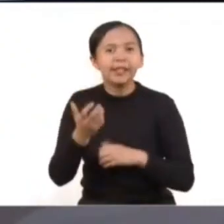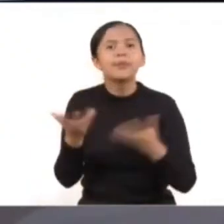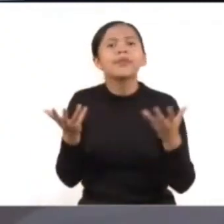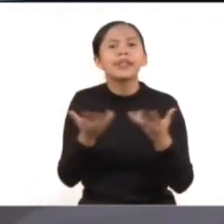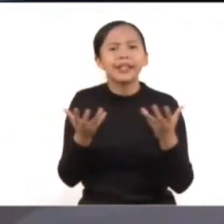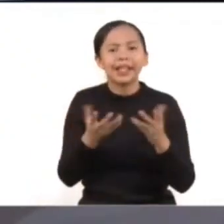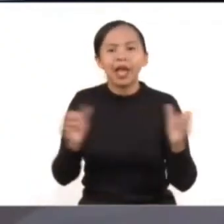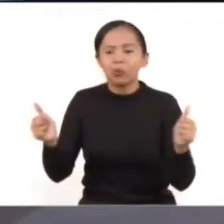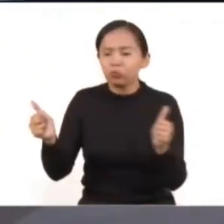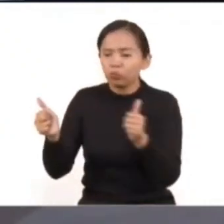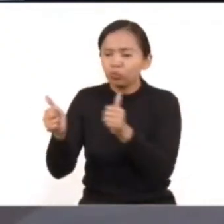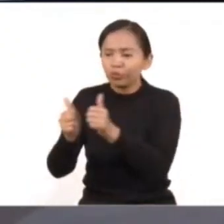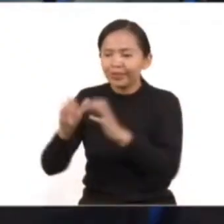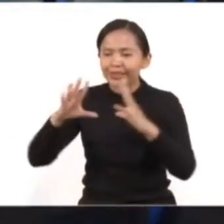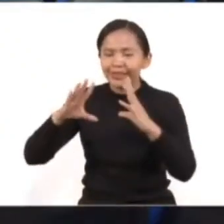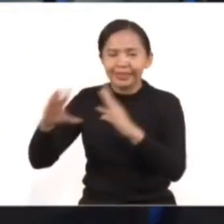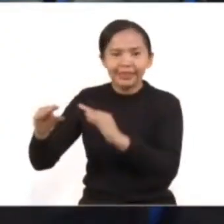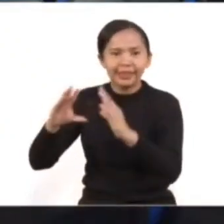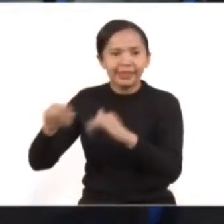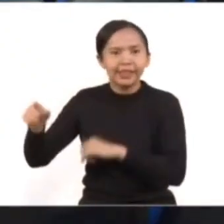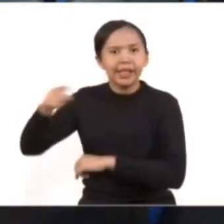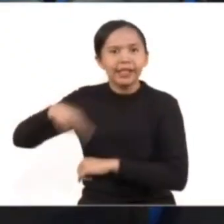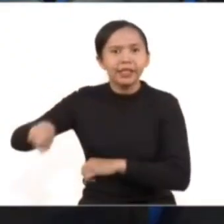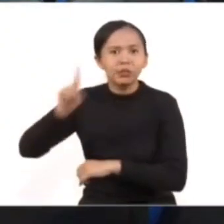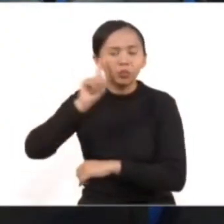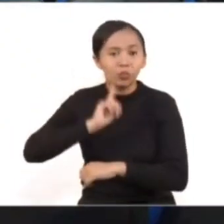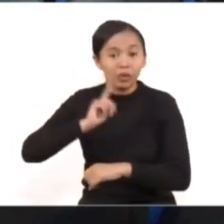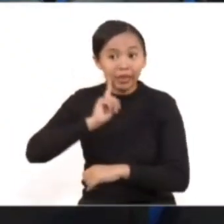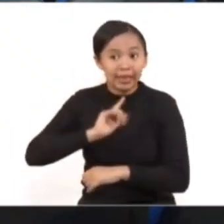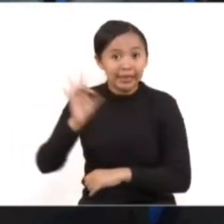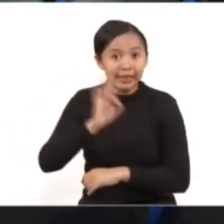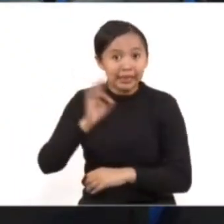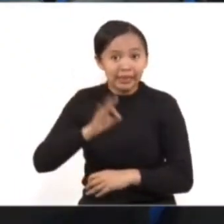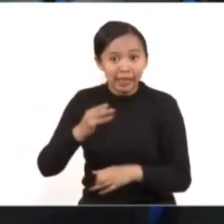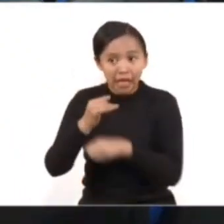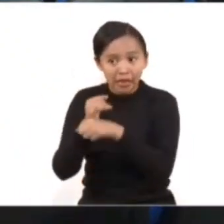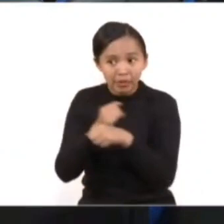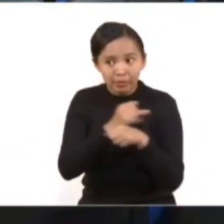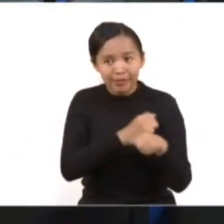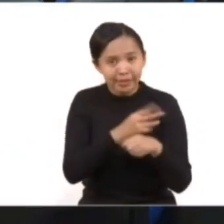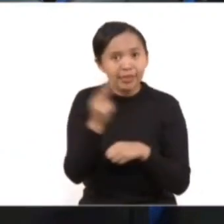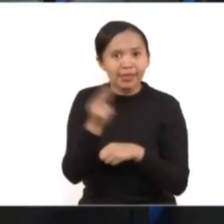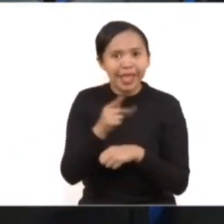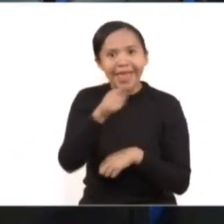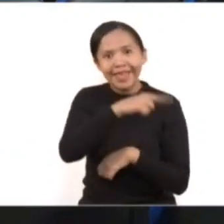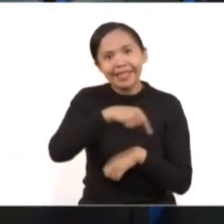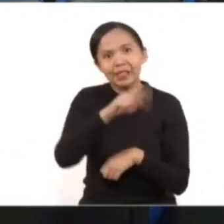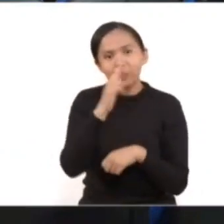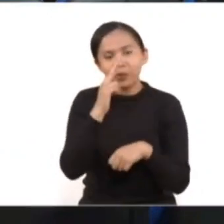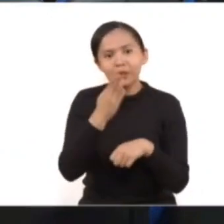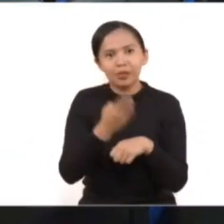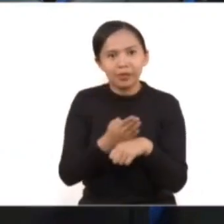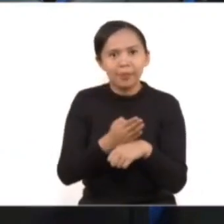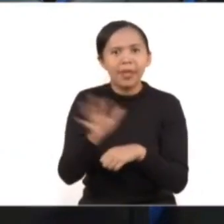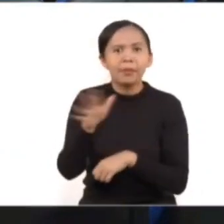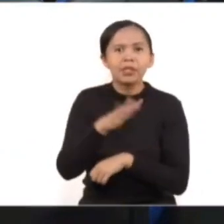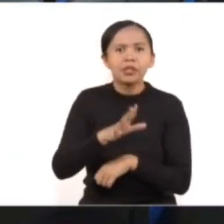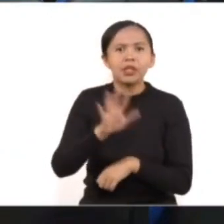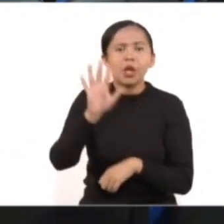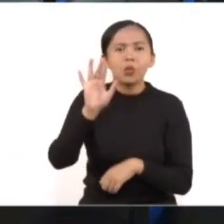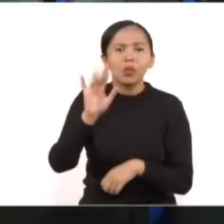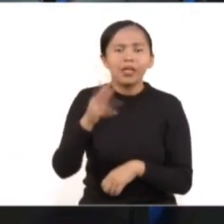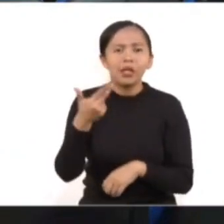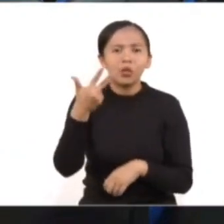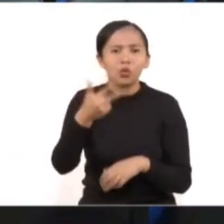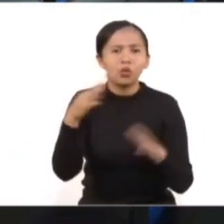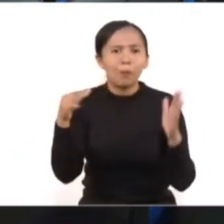asesoran y representan a las mujeres en el inicio de su carpeta de investigación. Han sido iniciadas 58 mil